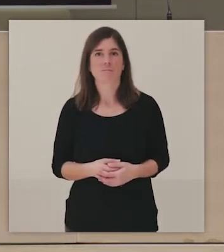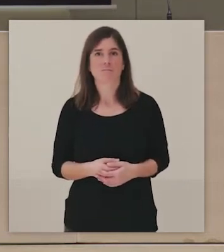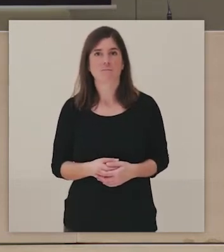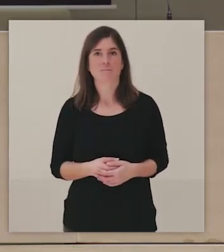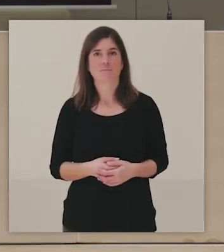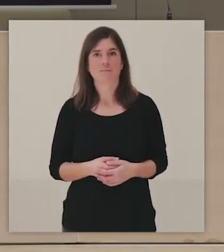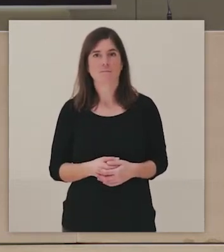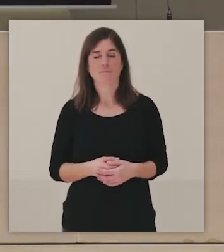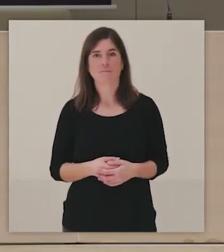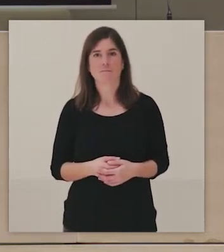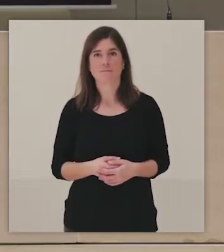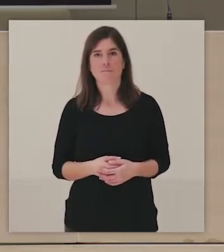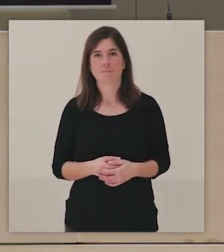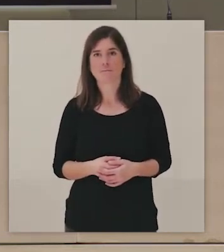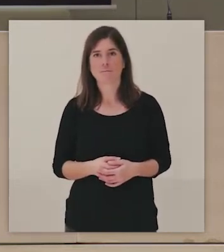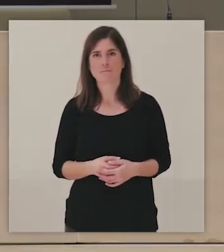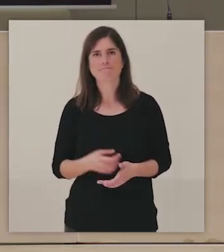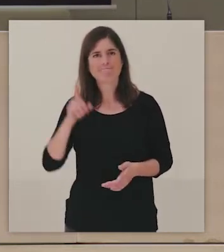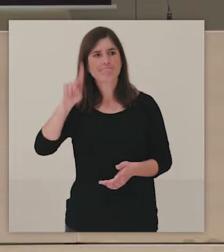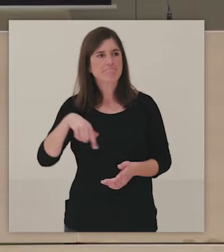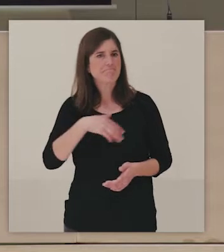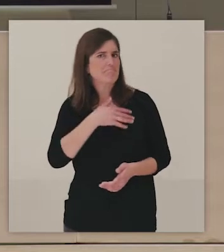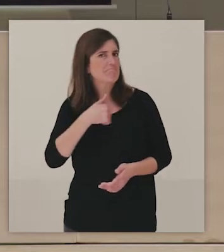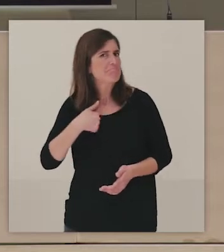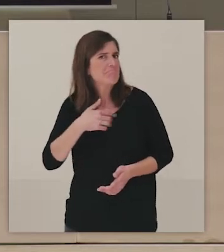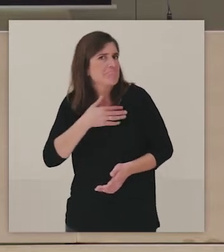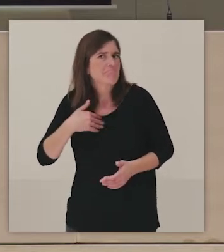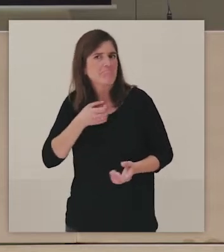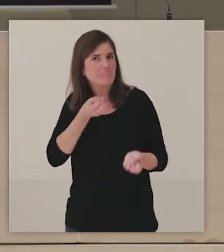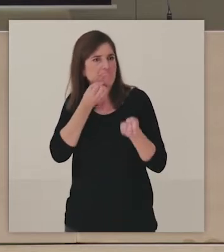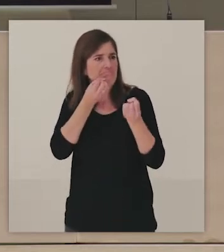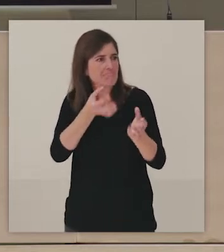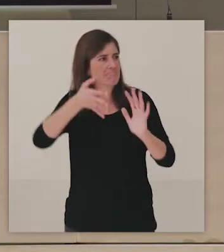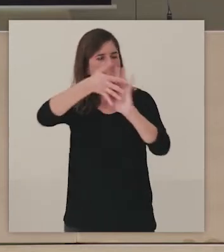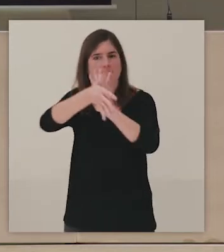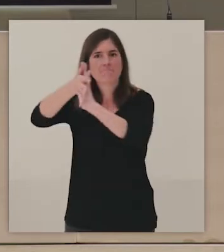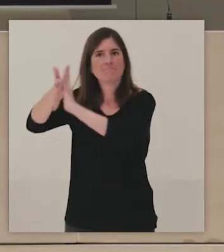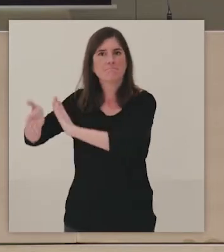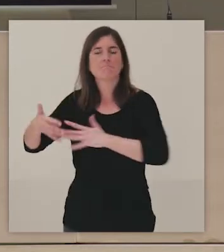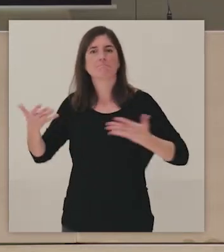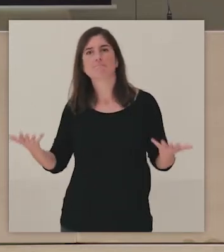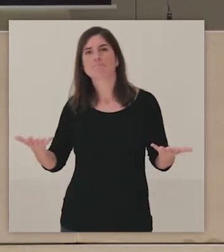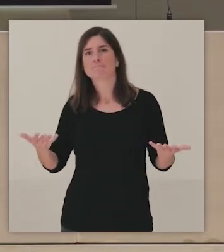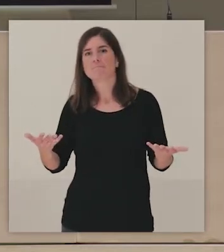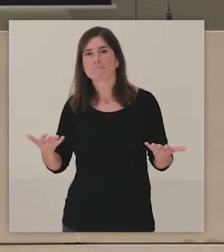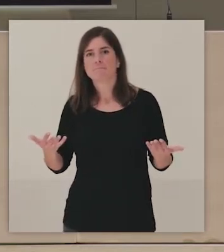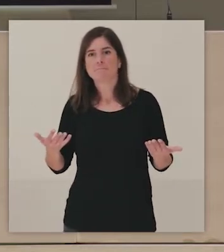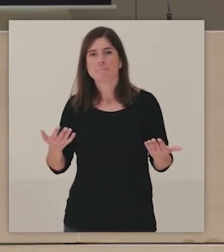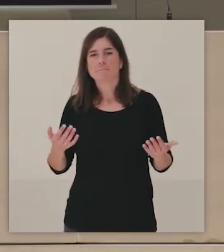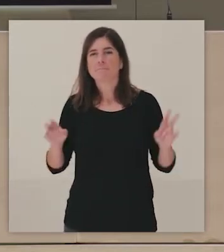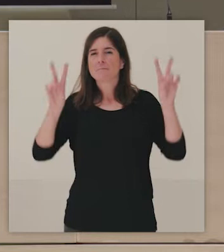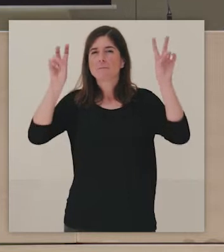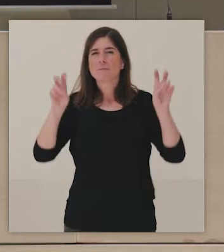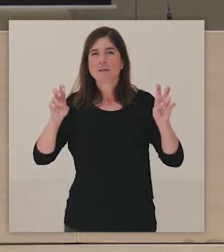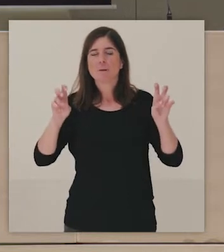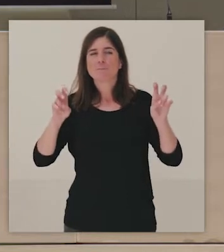hay otra de las ideas que quería compartir también con todos vosotros y vosotras, no solamente